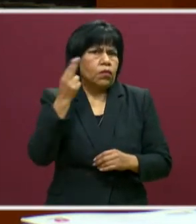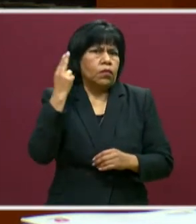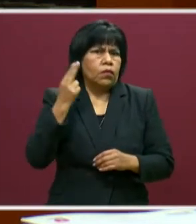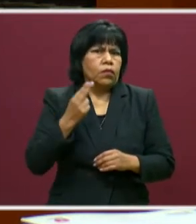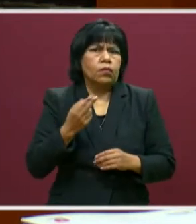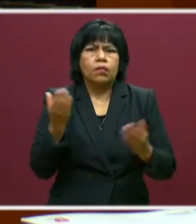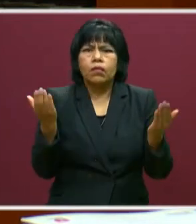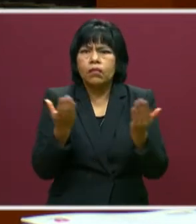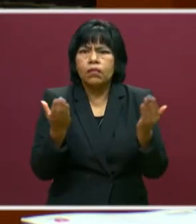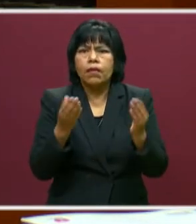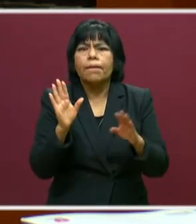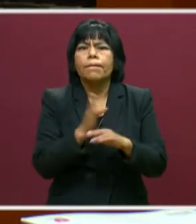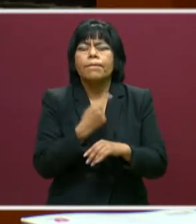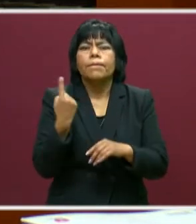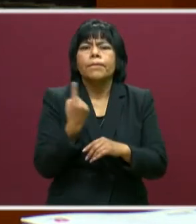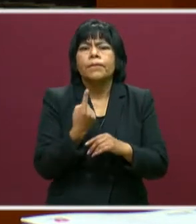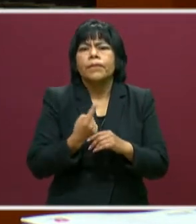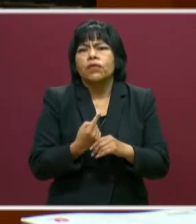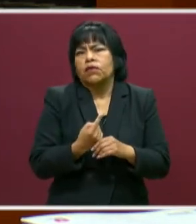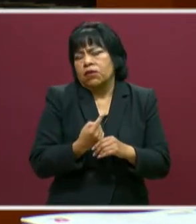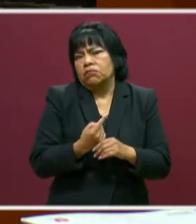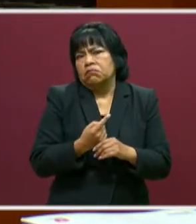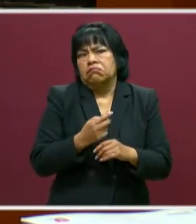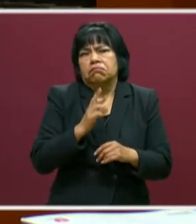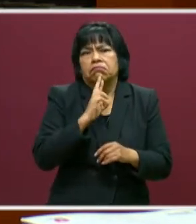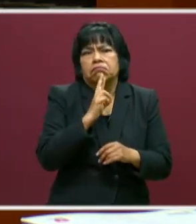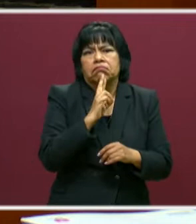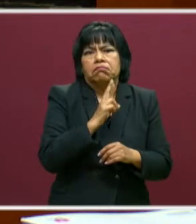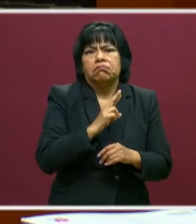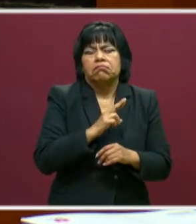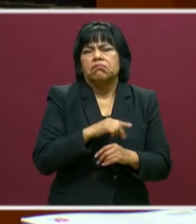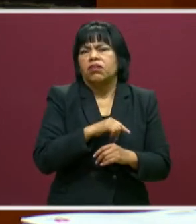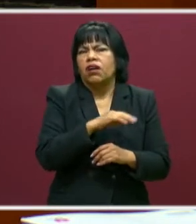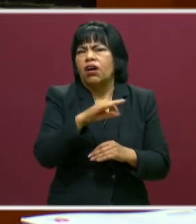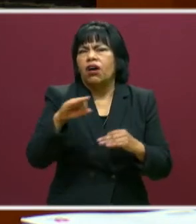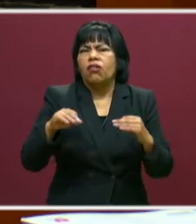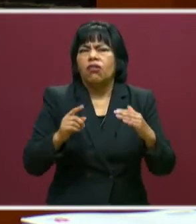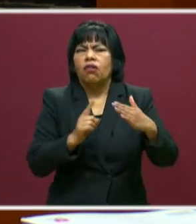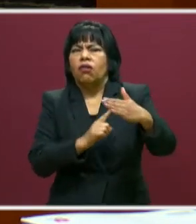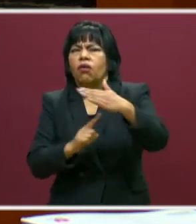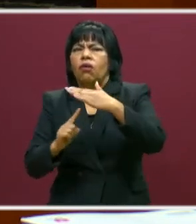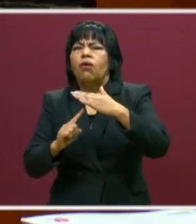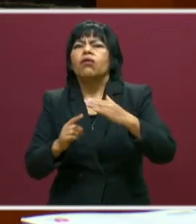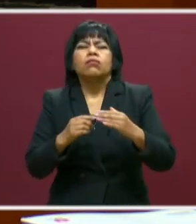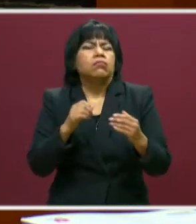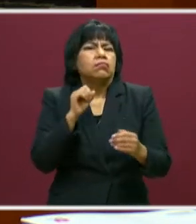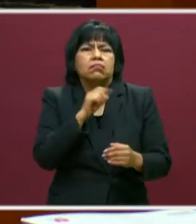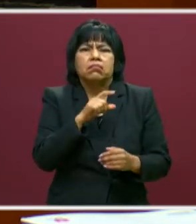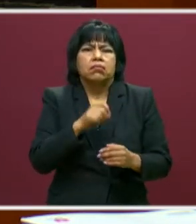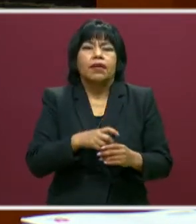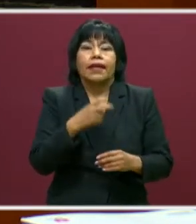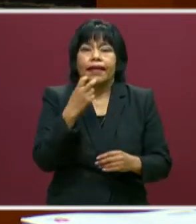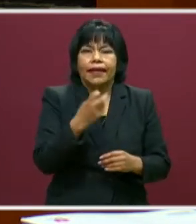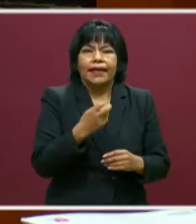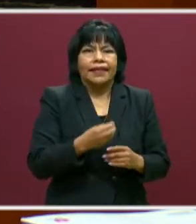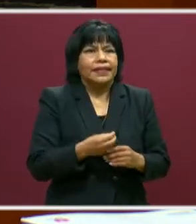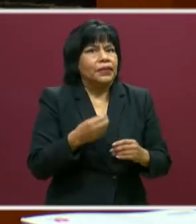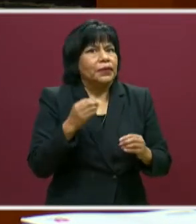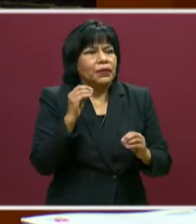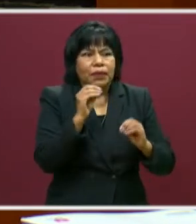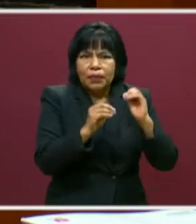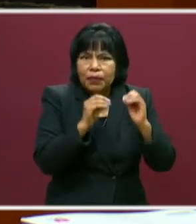¿Sí? Porque es, responden a una misma realidad. Este documento ha sido hecho con mucha